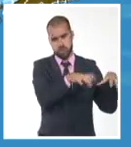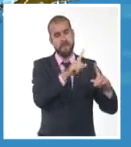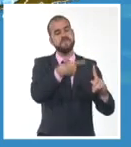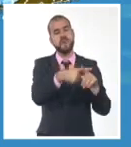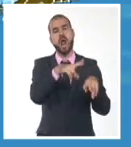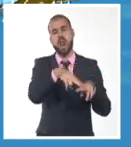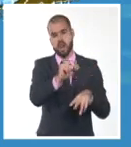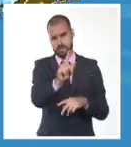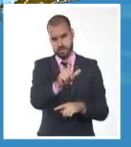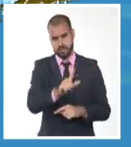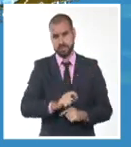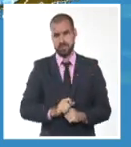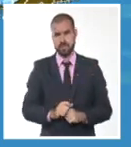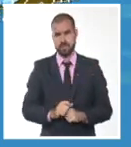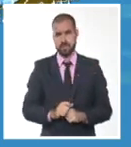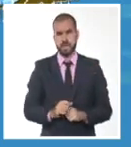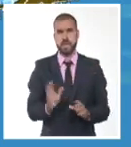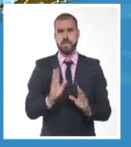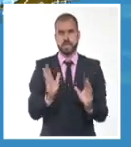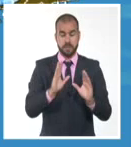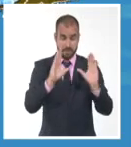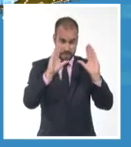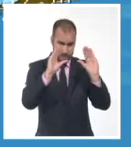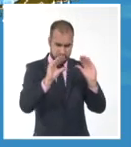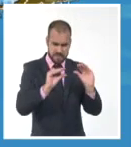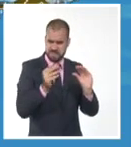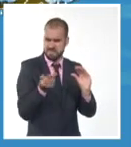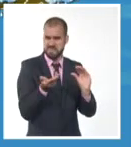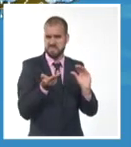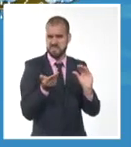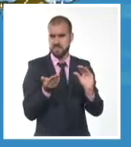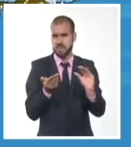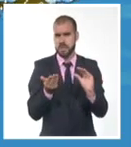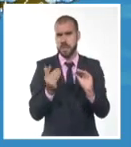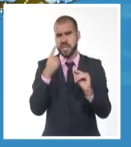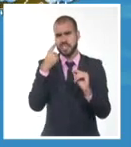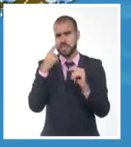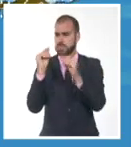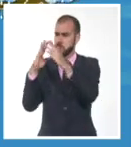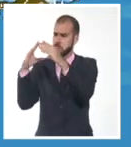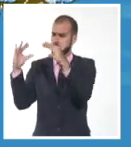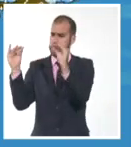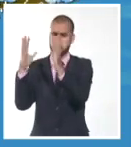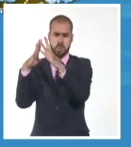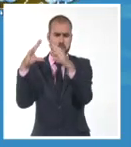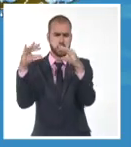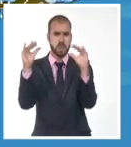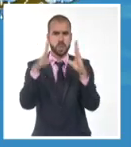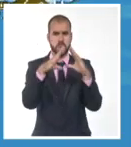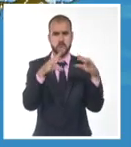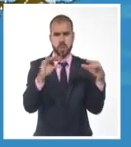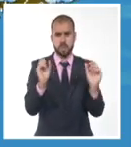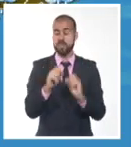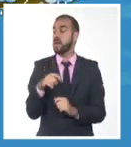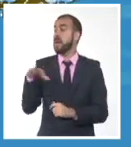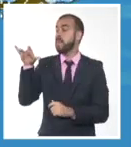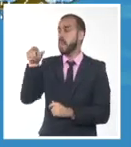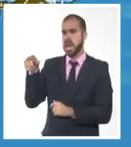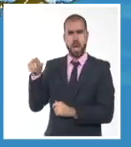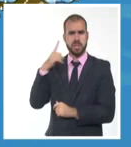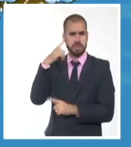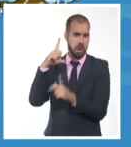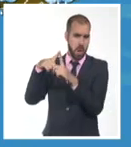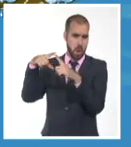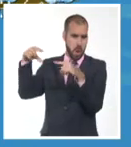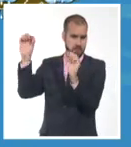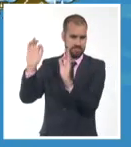la noche. En la noche va a haber una disminución gradual de los nublados, principalmente en el extremo occidental, la isla de la juventud se mantiene